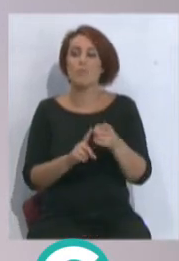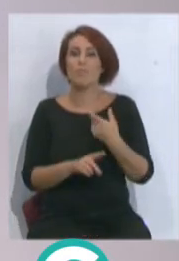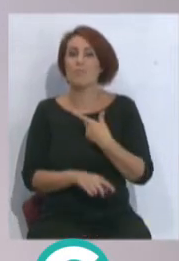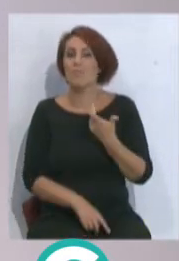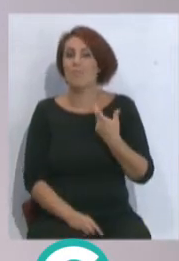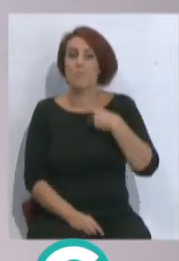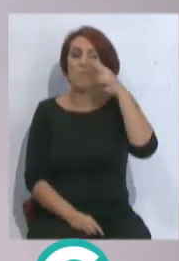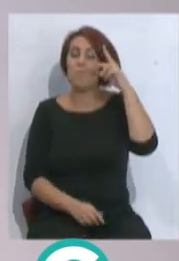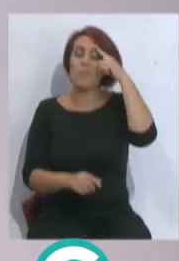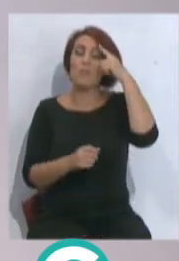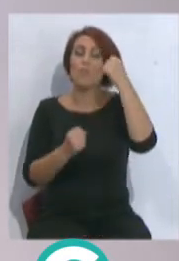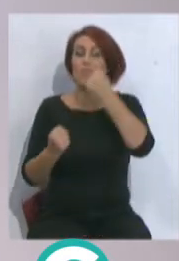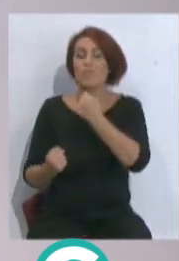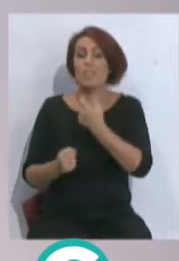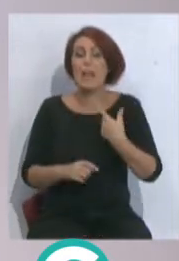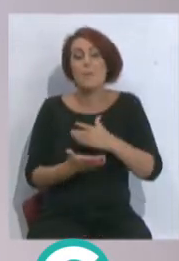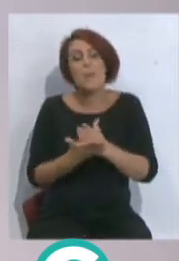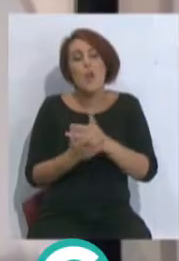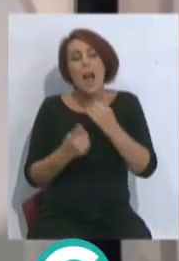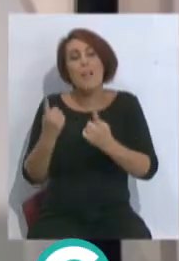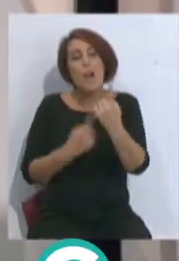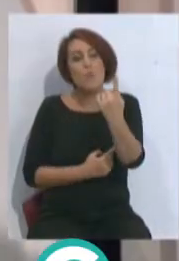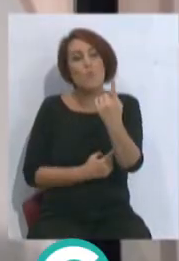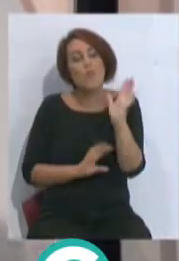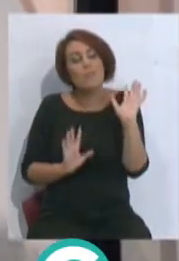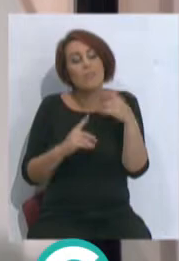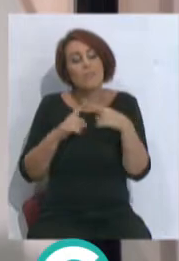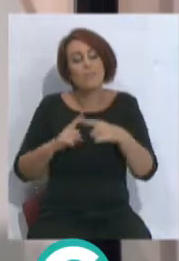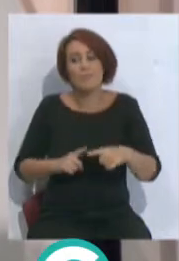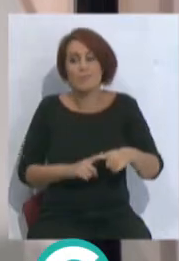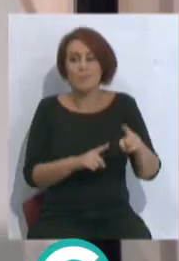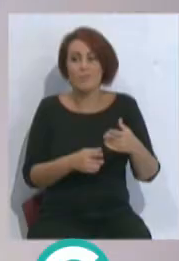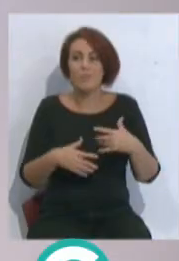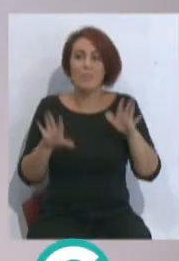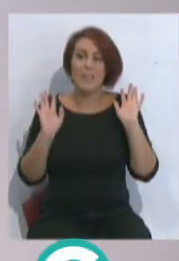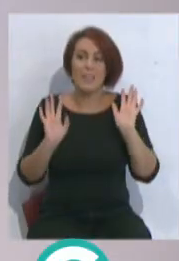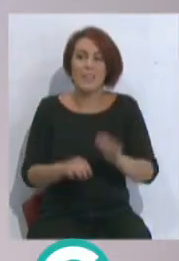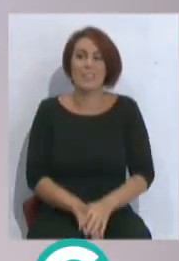mitad de una y mitad de otra. Yo creo que cada medio tiene sus connotaciones. Hombre, hay alguno que te lo da más bueno.